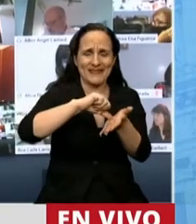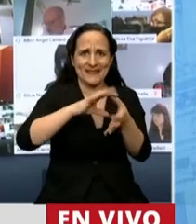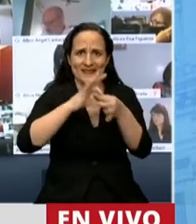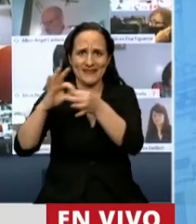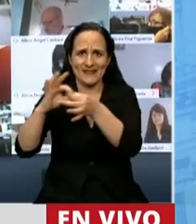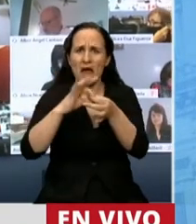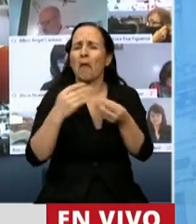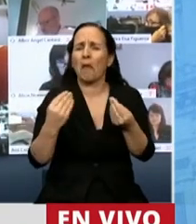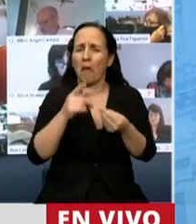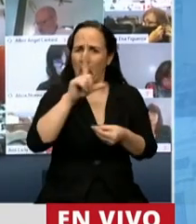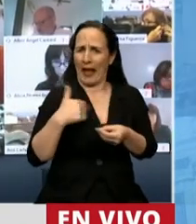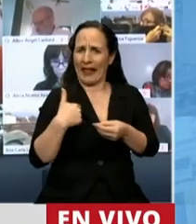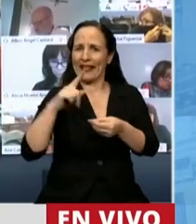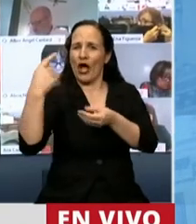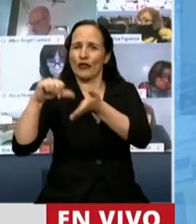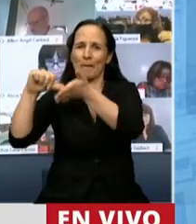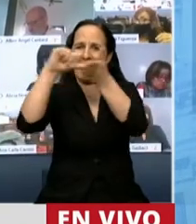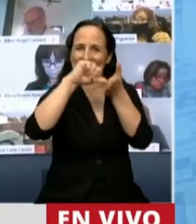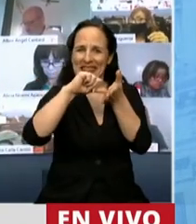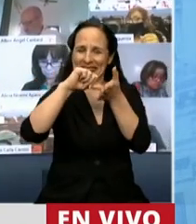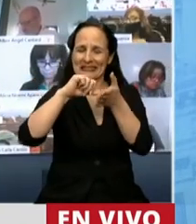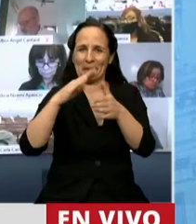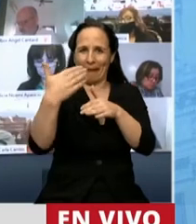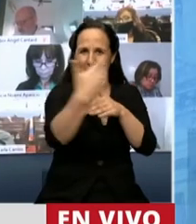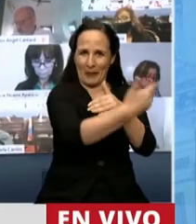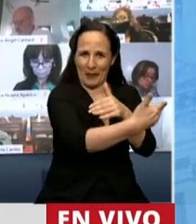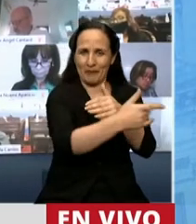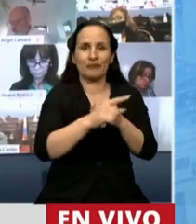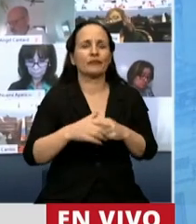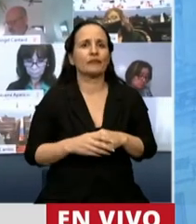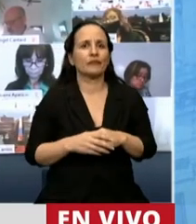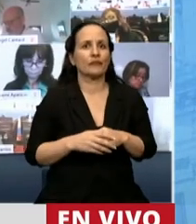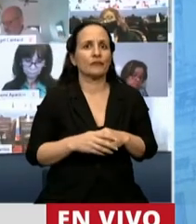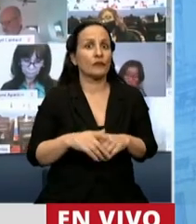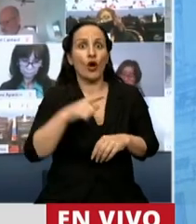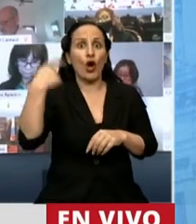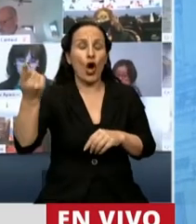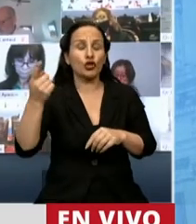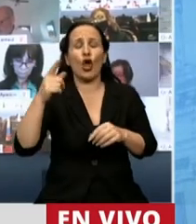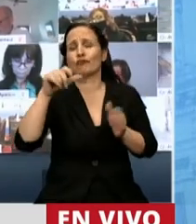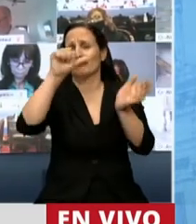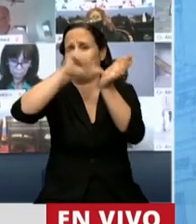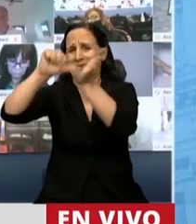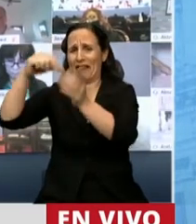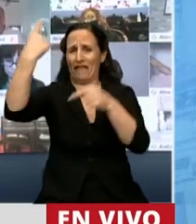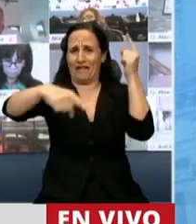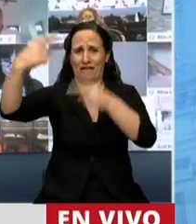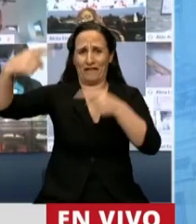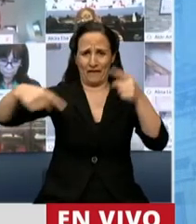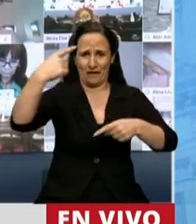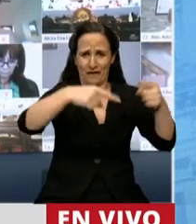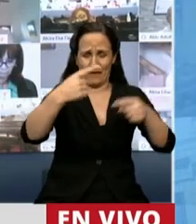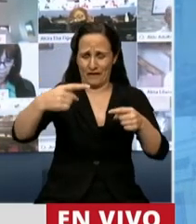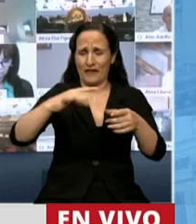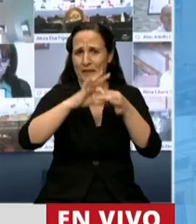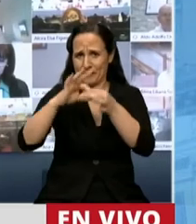limítrofes y ocho de esos ejercicios son ejercicios multilaterales en donde intervienen